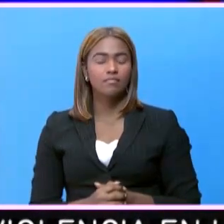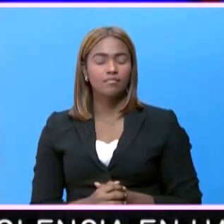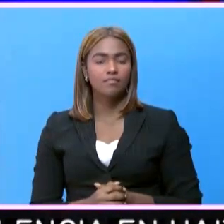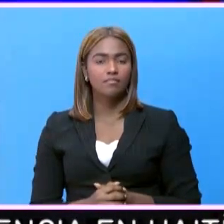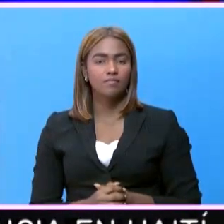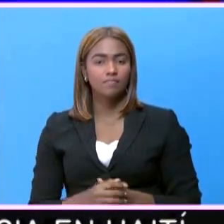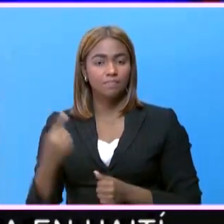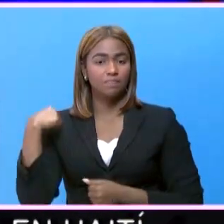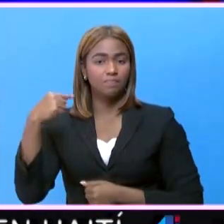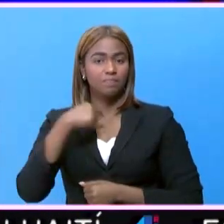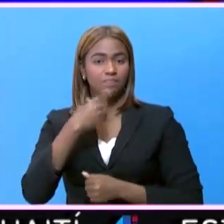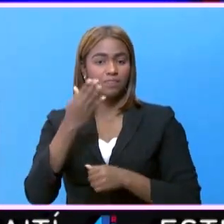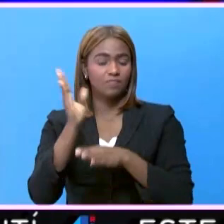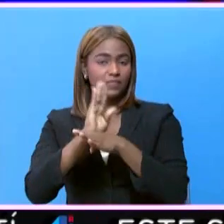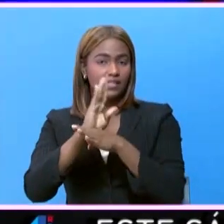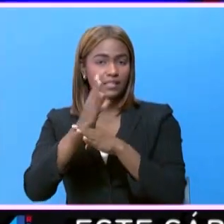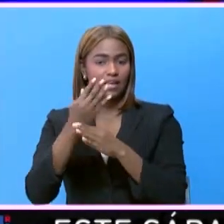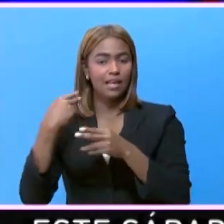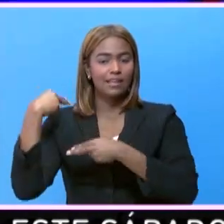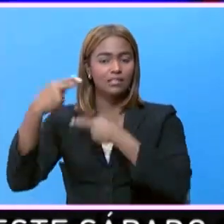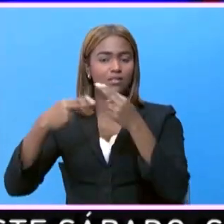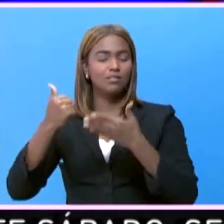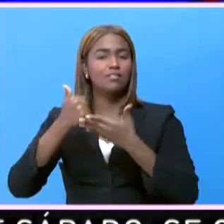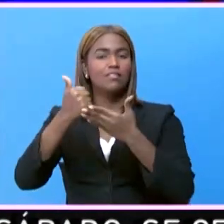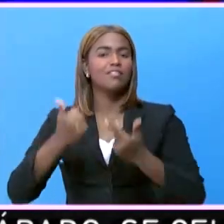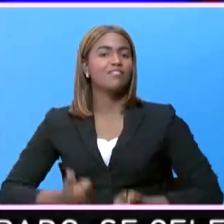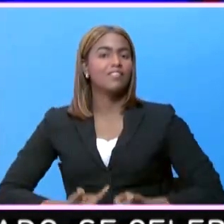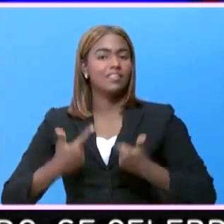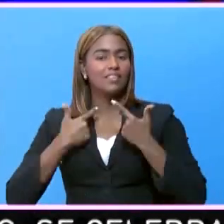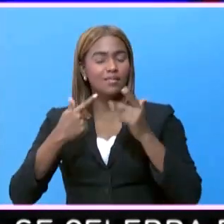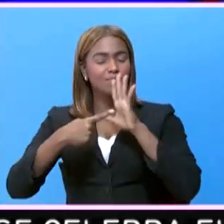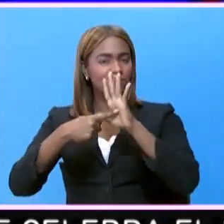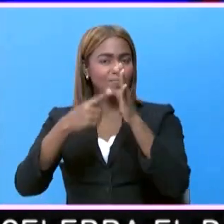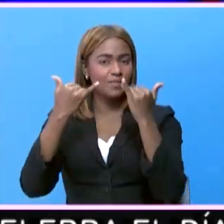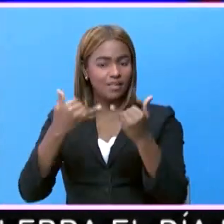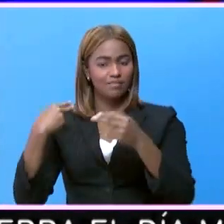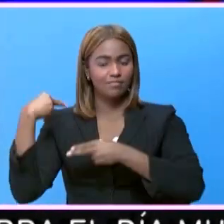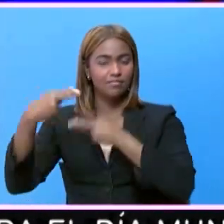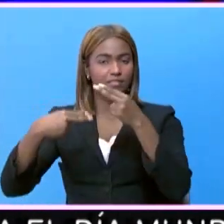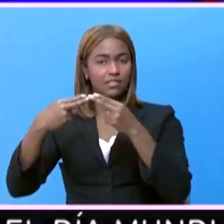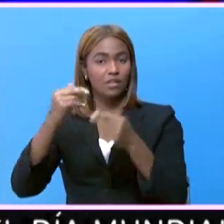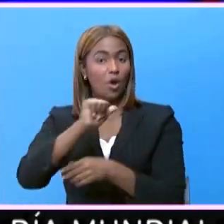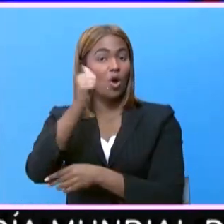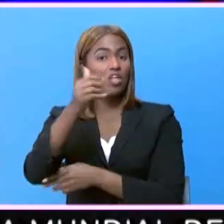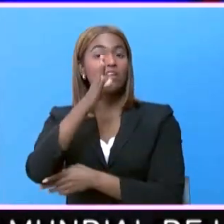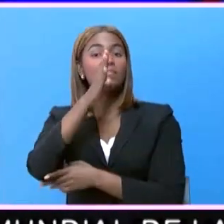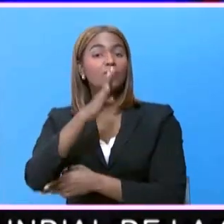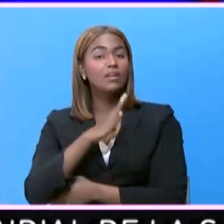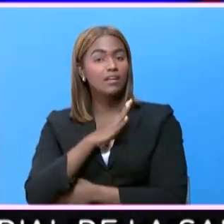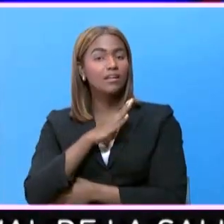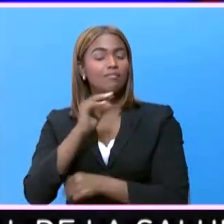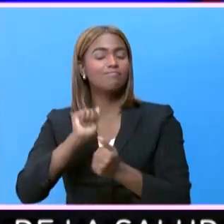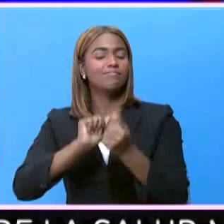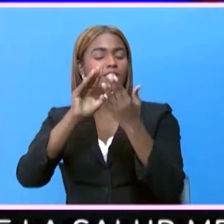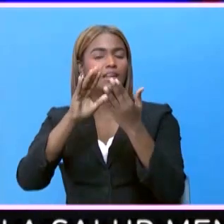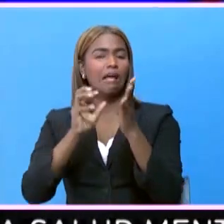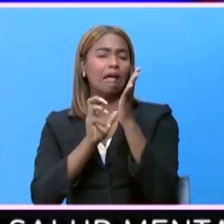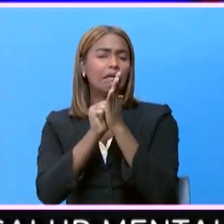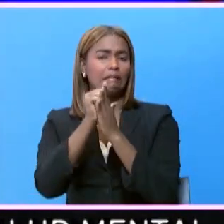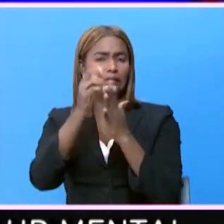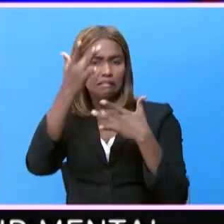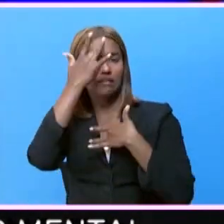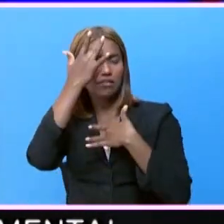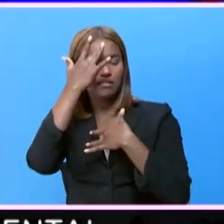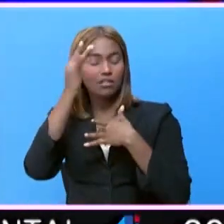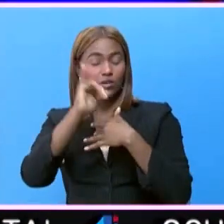En nuestra serie, Cicatrices que salvan vidas, mostramos la historia de otra mujer que enfrentó un cáncer